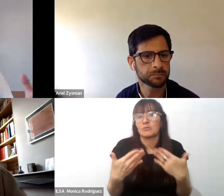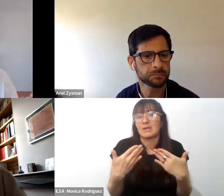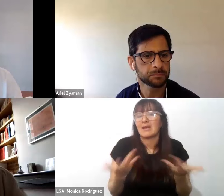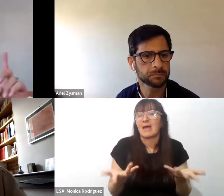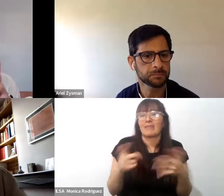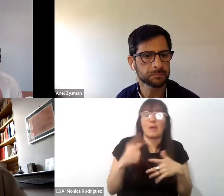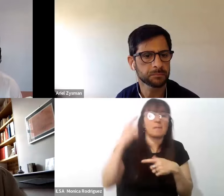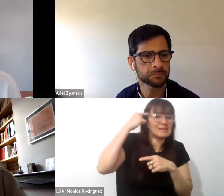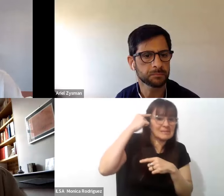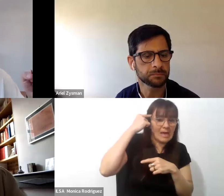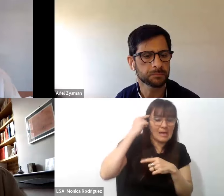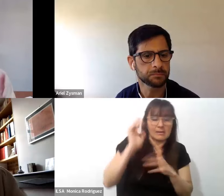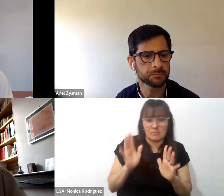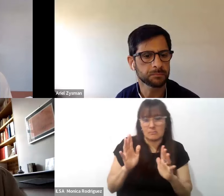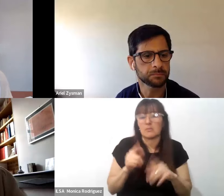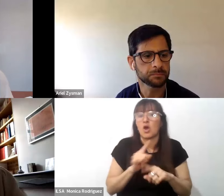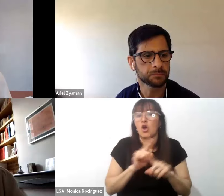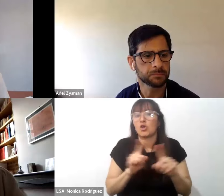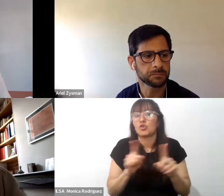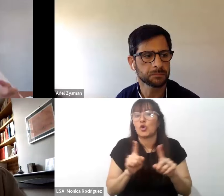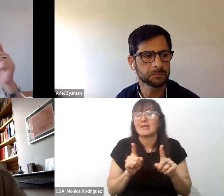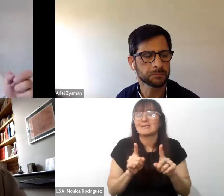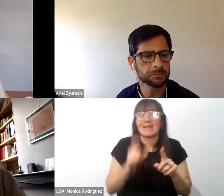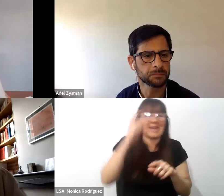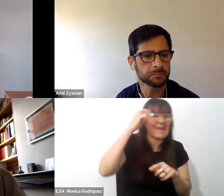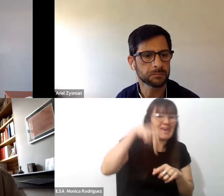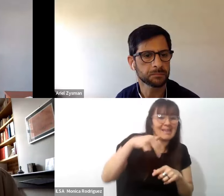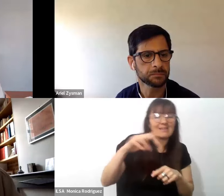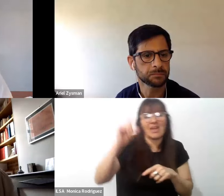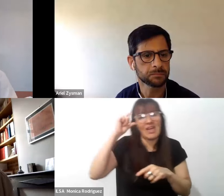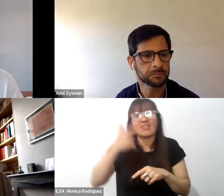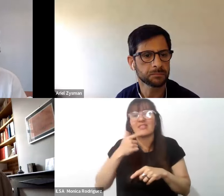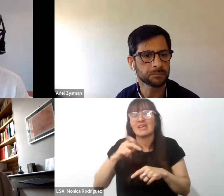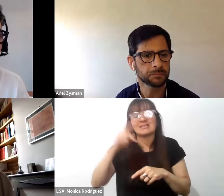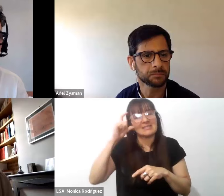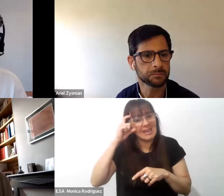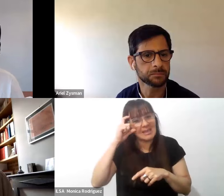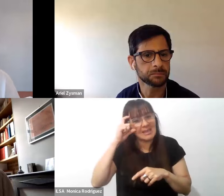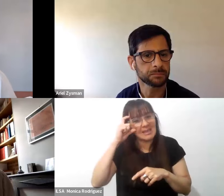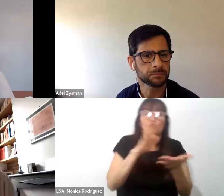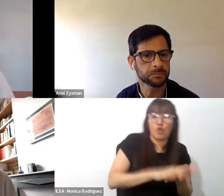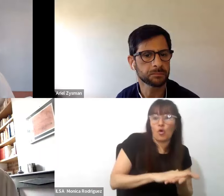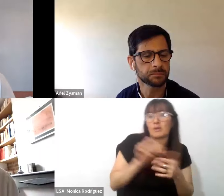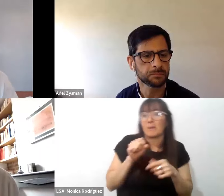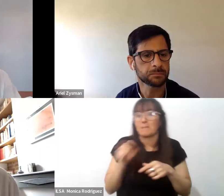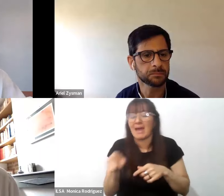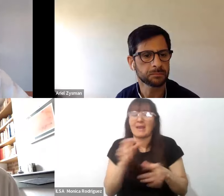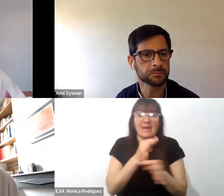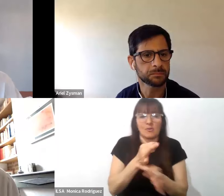y de pensar no solamente en y desde sino también sobre y para la educación